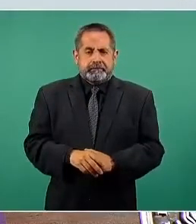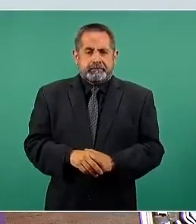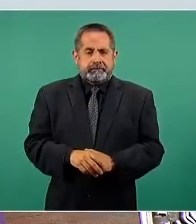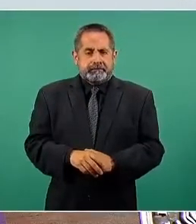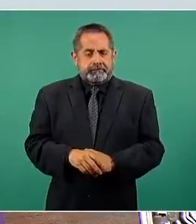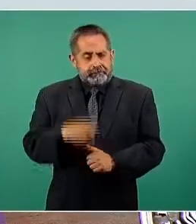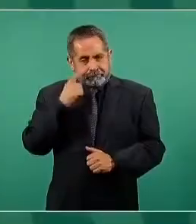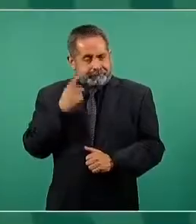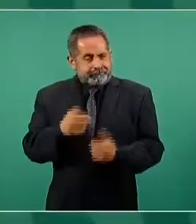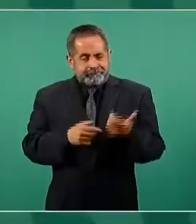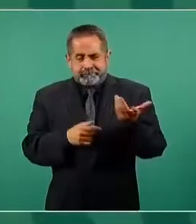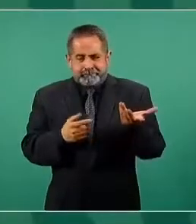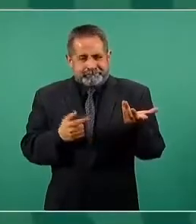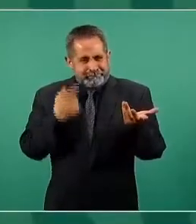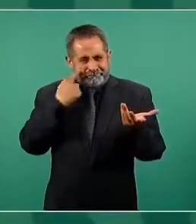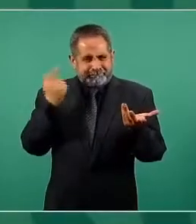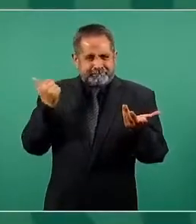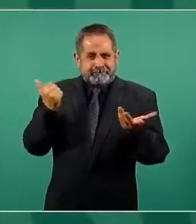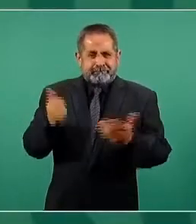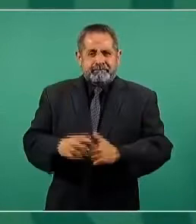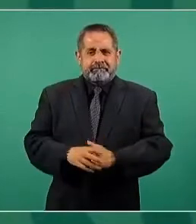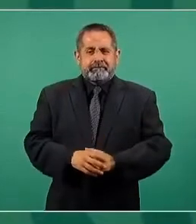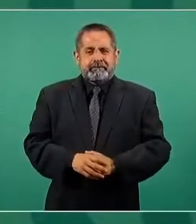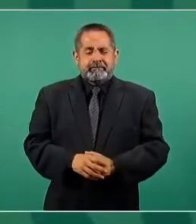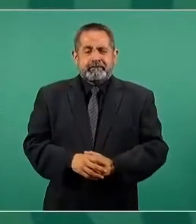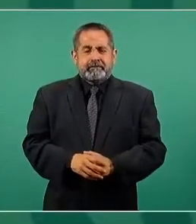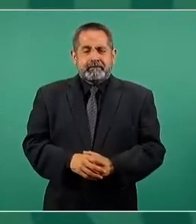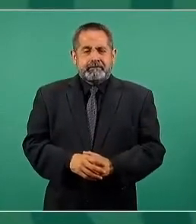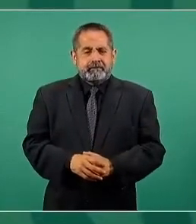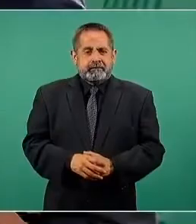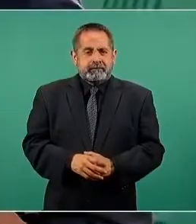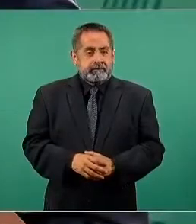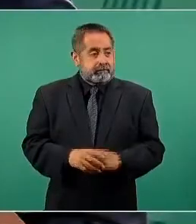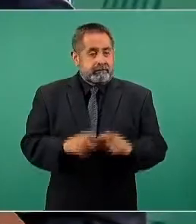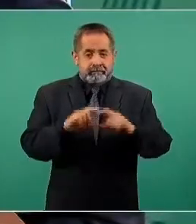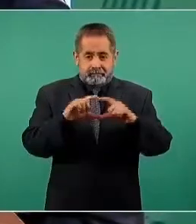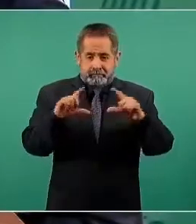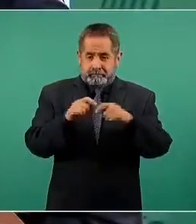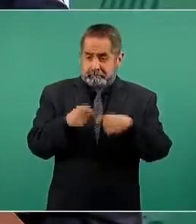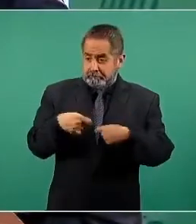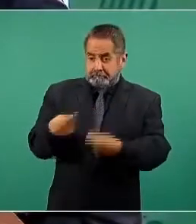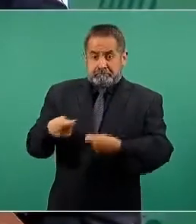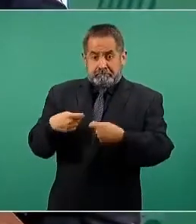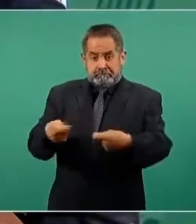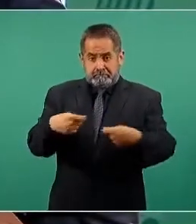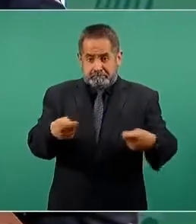Entonces, ¿cómo se van a entregar estas tarjetas?